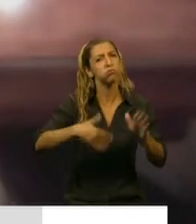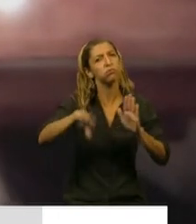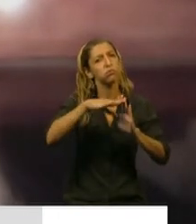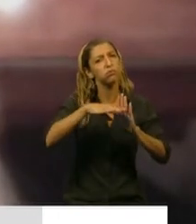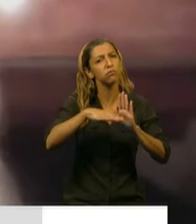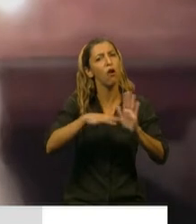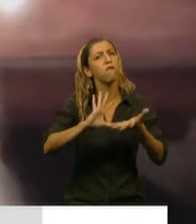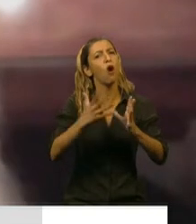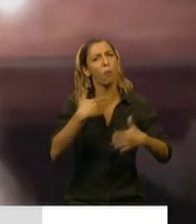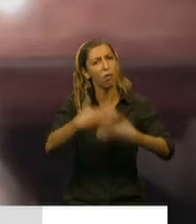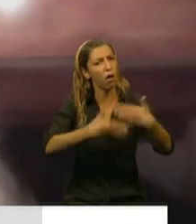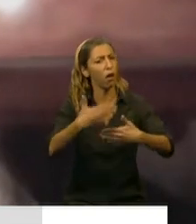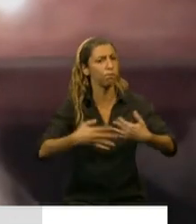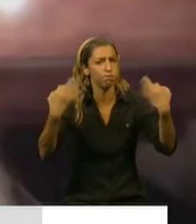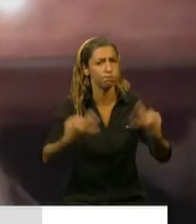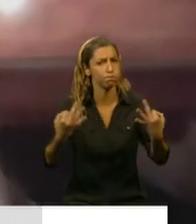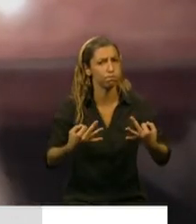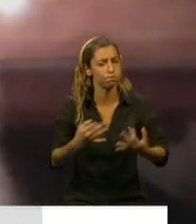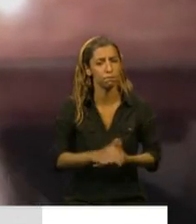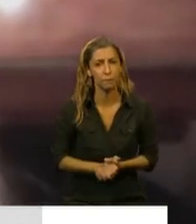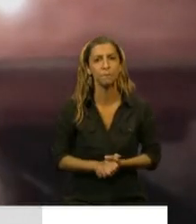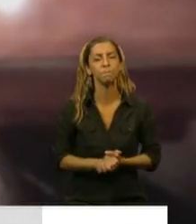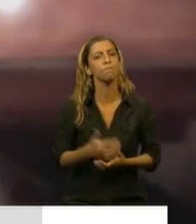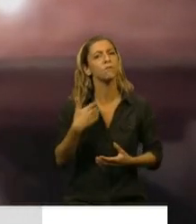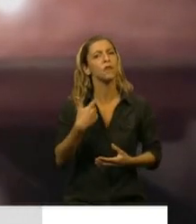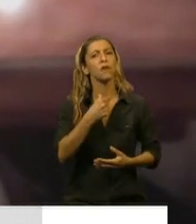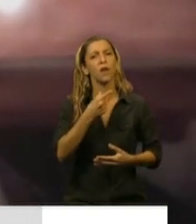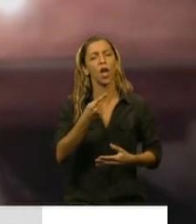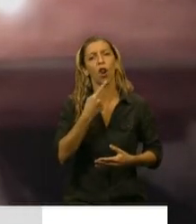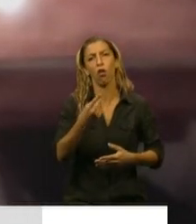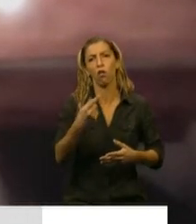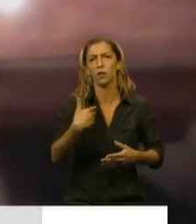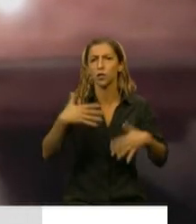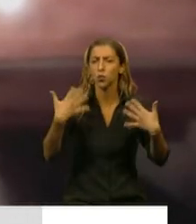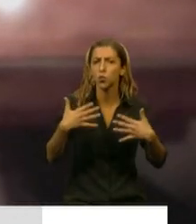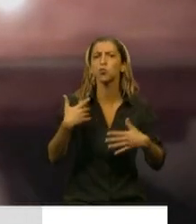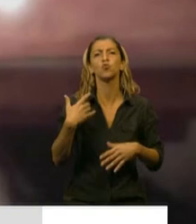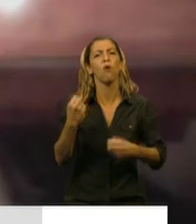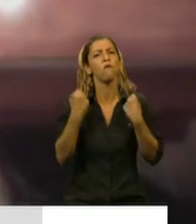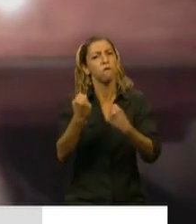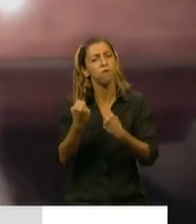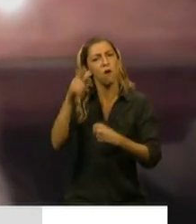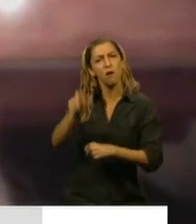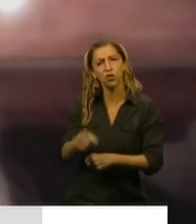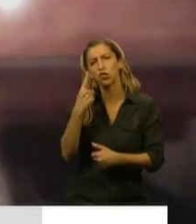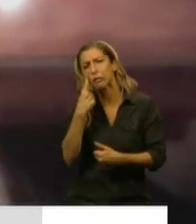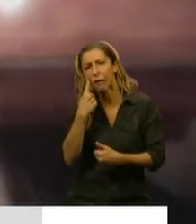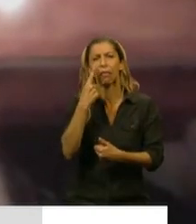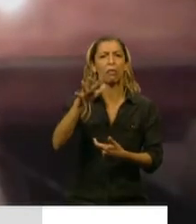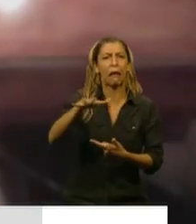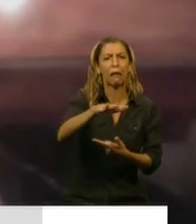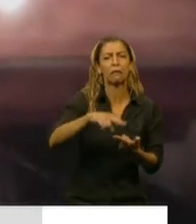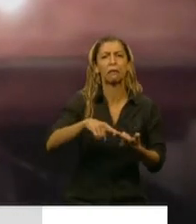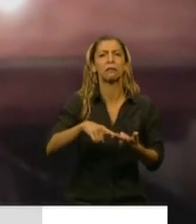Quiero destacar y reconocer el esfuerzo y la responsabilidad en el trabajo de intendentes, jefes de comunas,